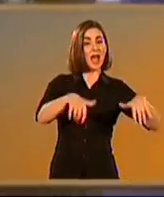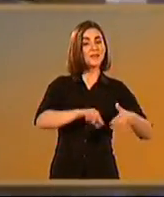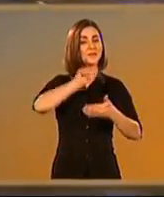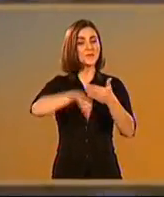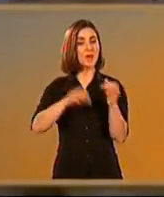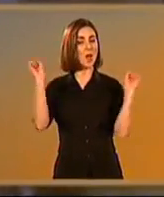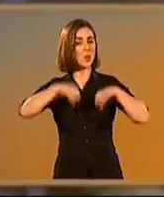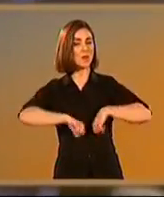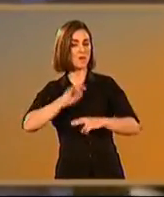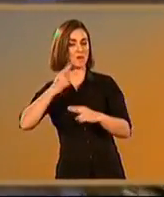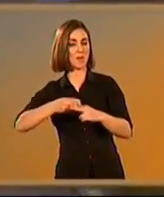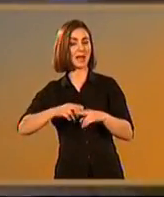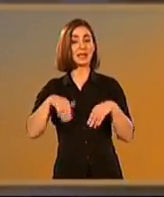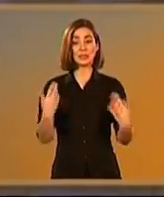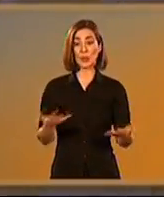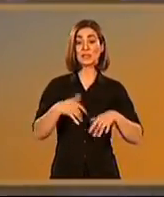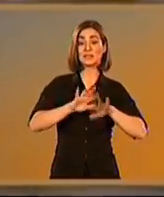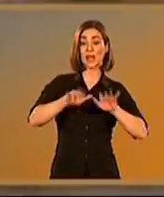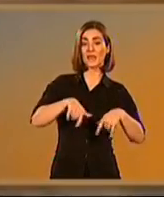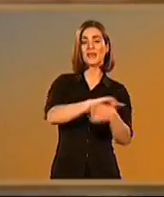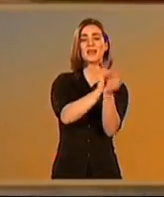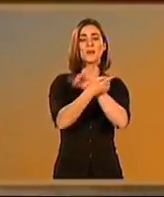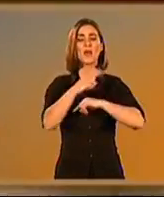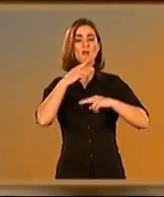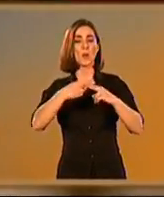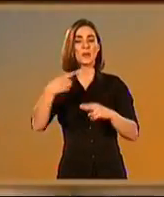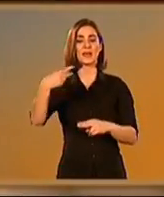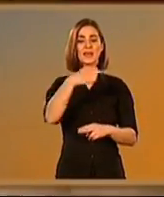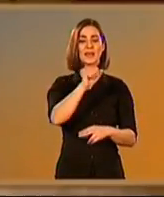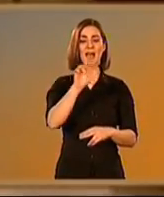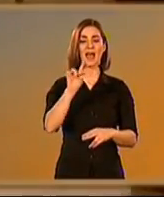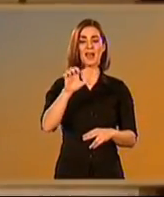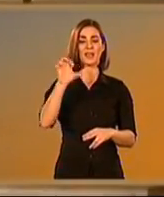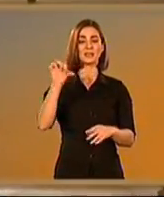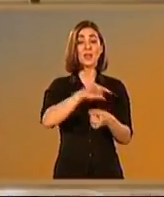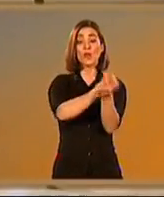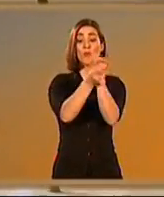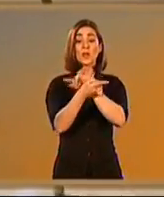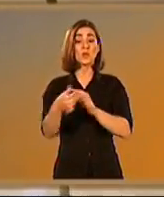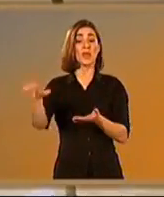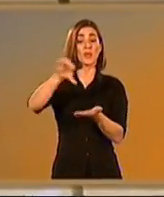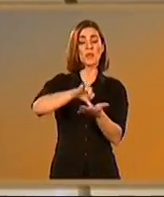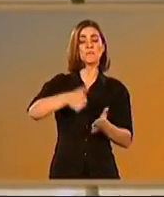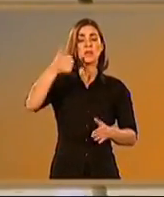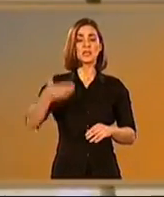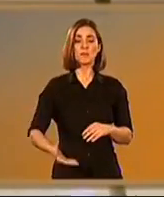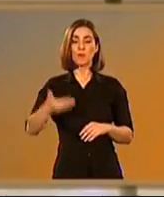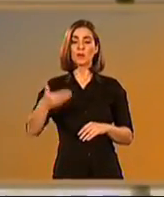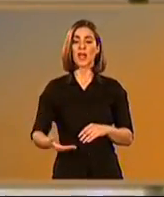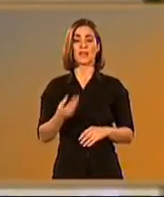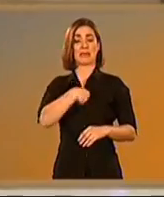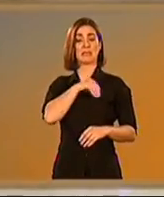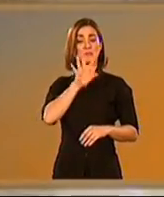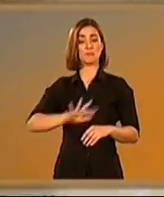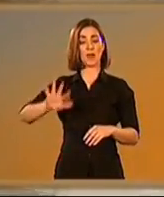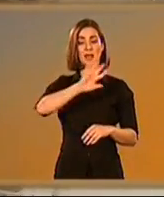Liberados del dominio cartagines, firmaron un pacto con Roma, pasando a llamarse Gades, y convirtiéndose en una de las ciudades